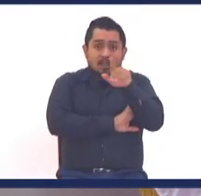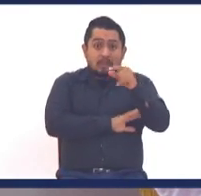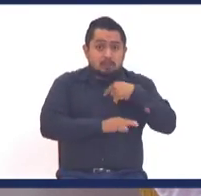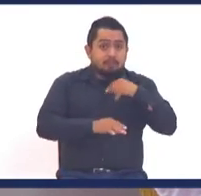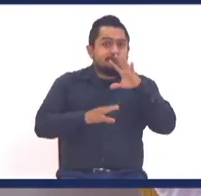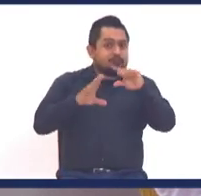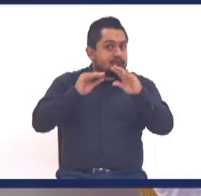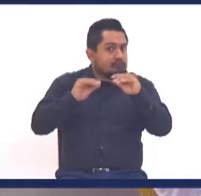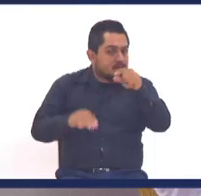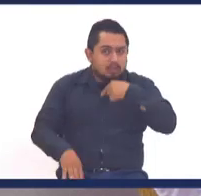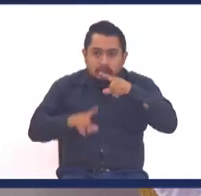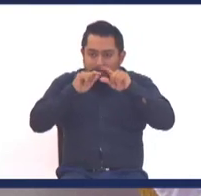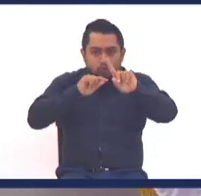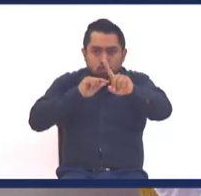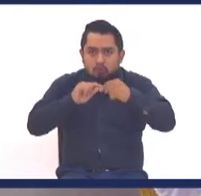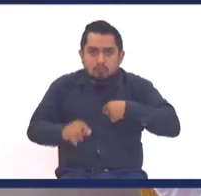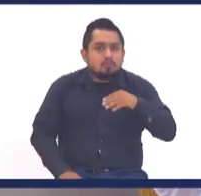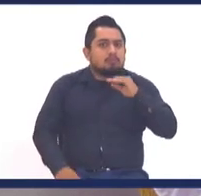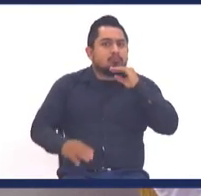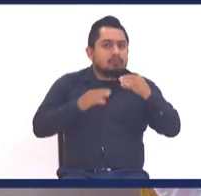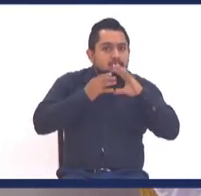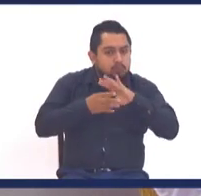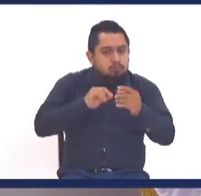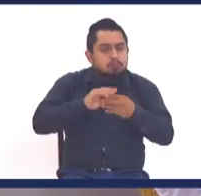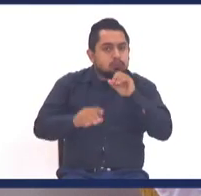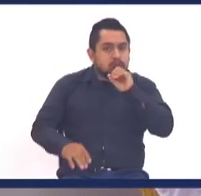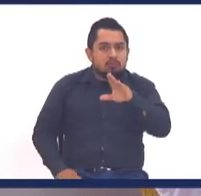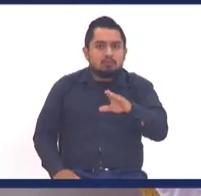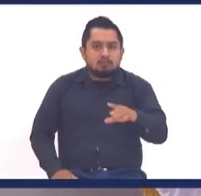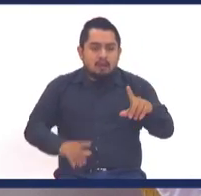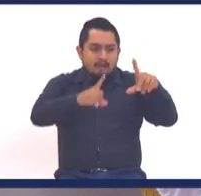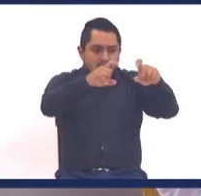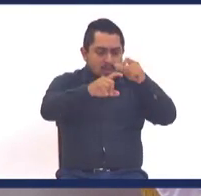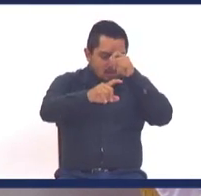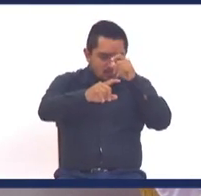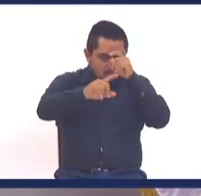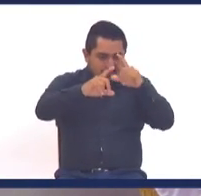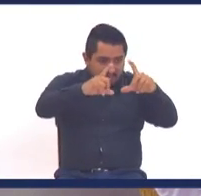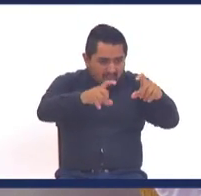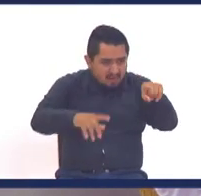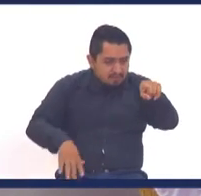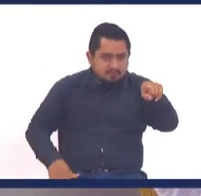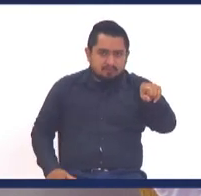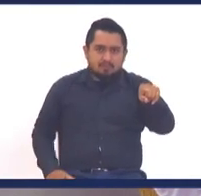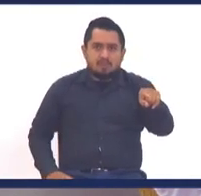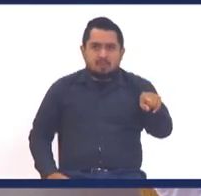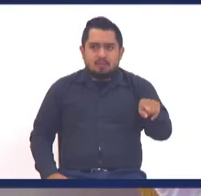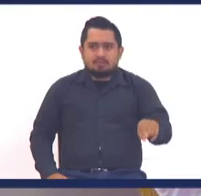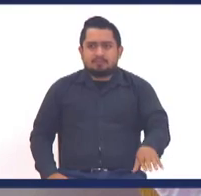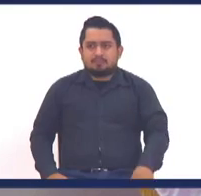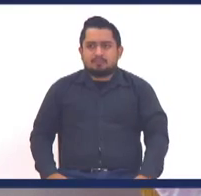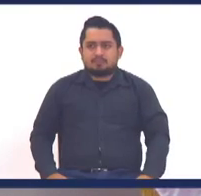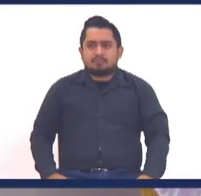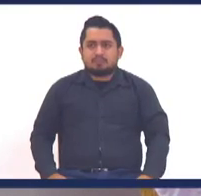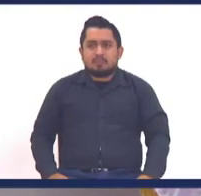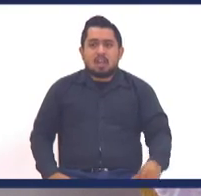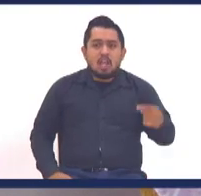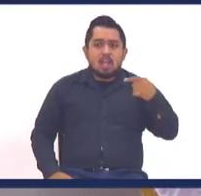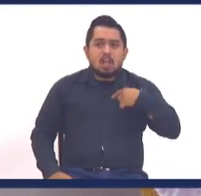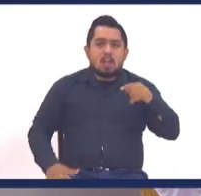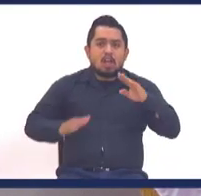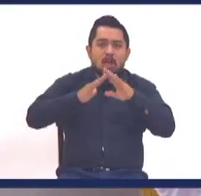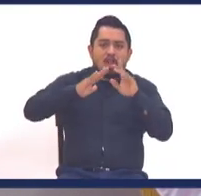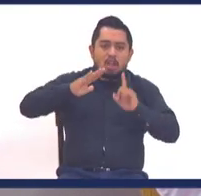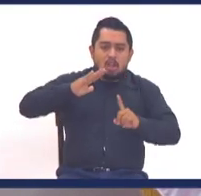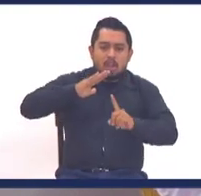comentar, no le estoy criticando, pero son mis imágenes fuertes. Y dice, voy a salir a la calle a